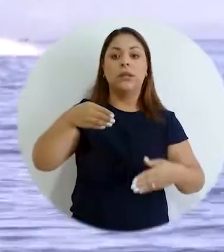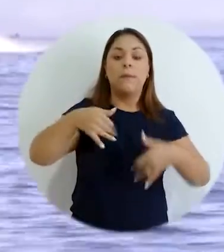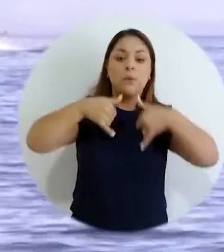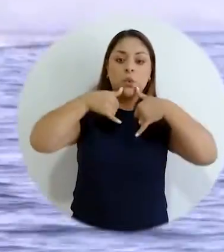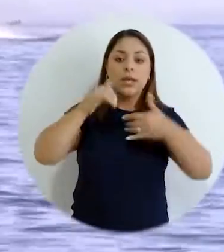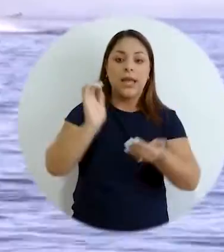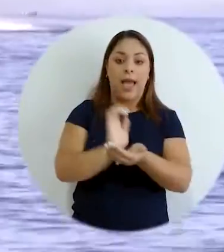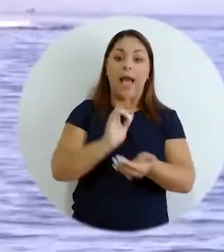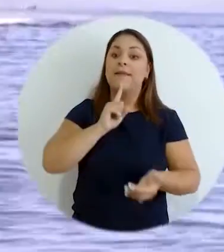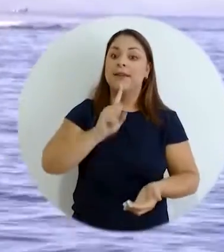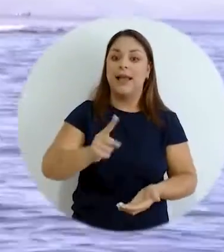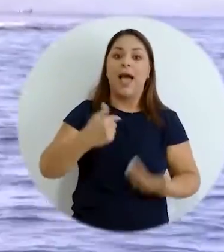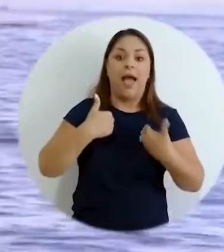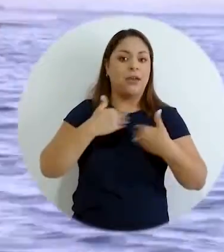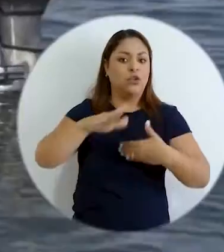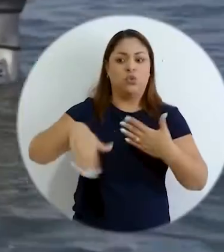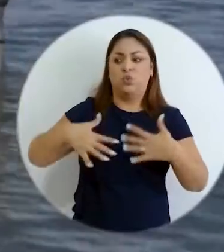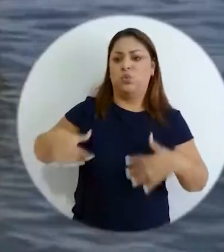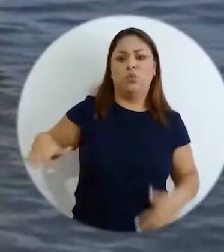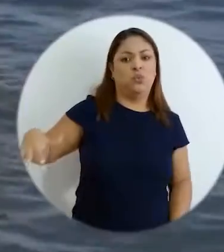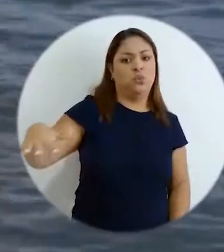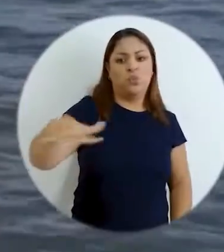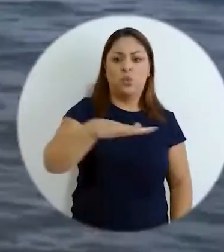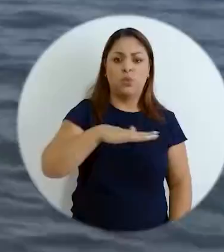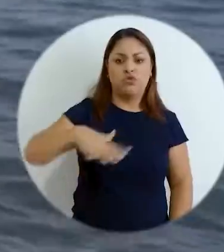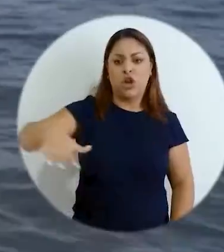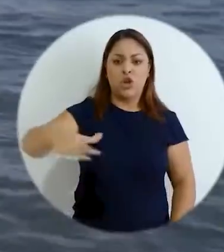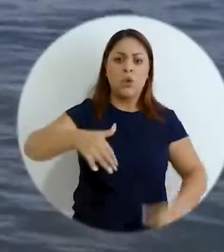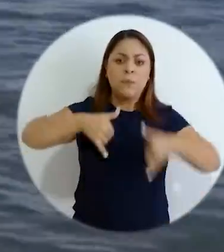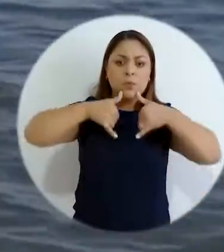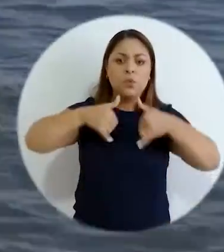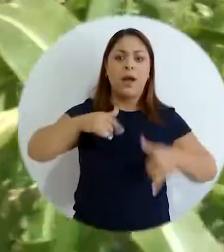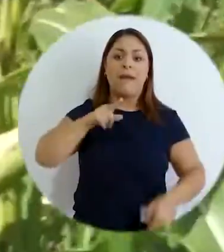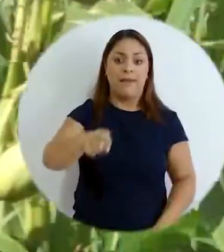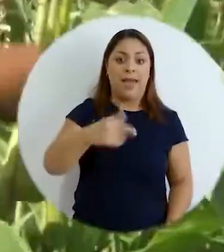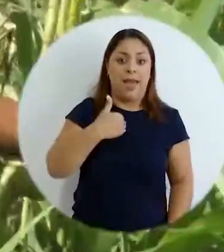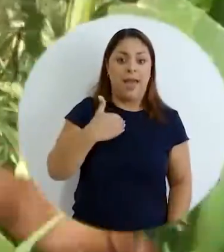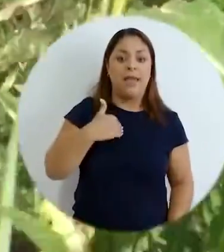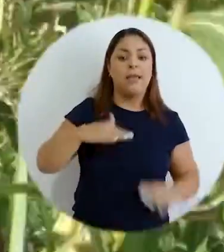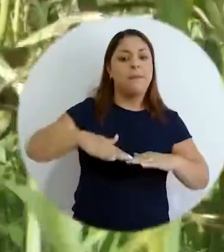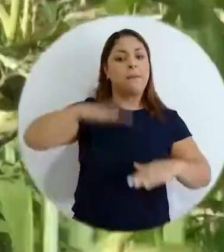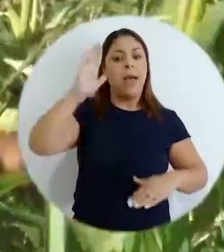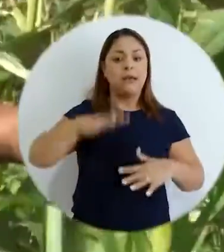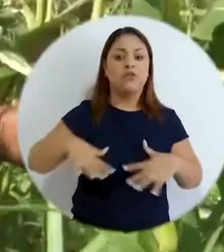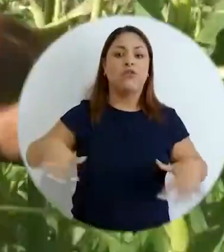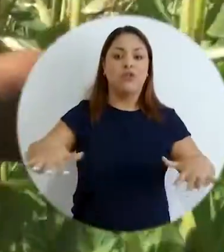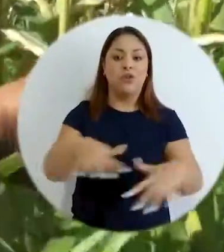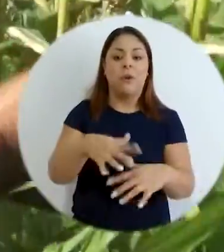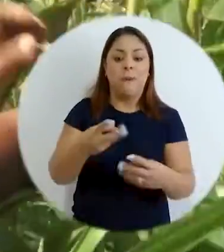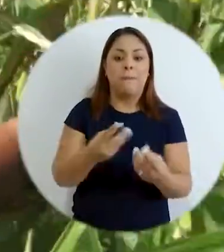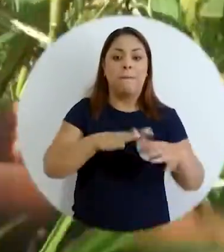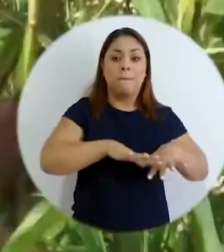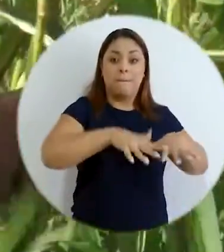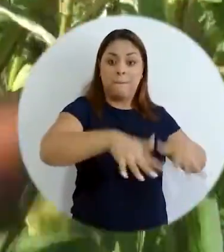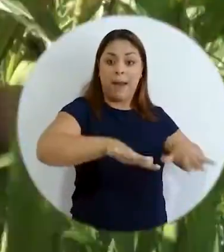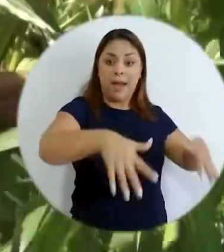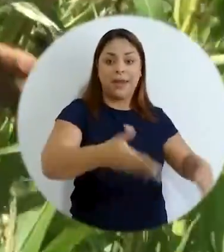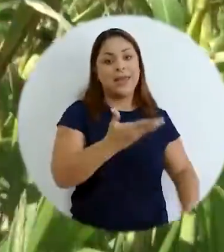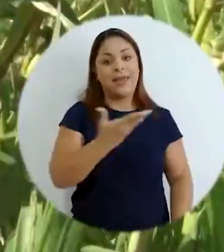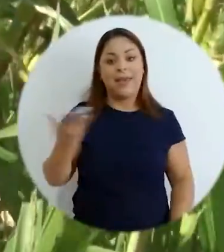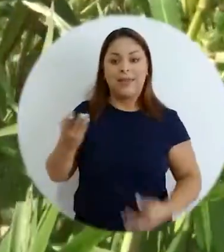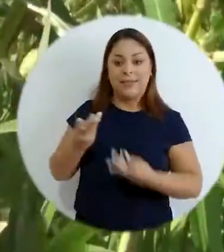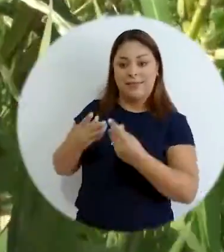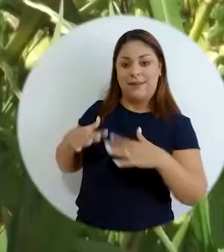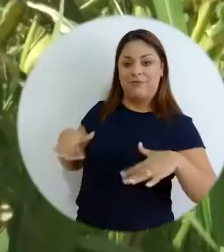tiene todo costa o sea nuestro territorio en la región bronca probablemente tiene más territorio marítimo que